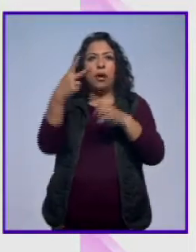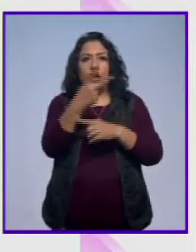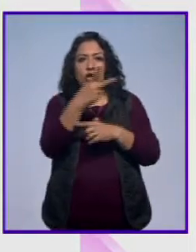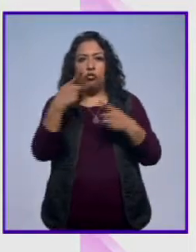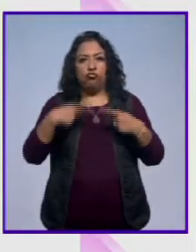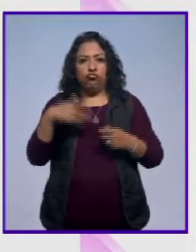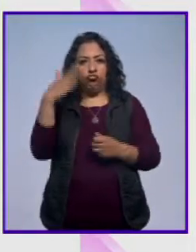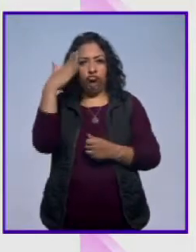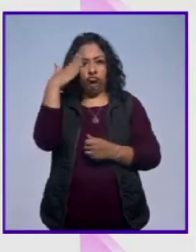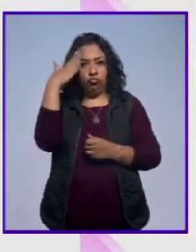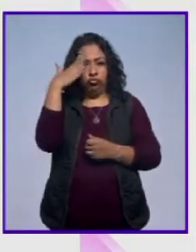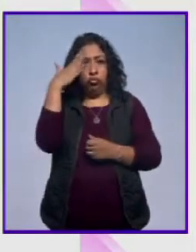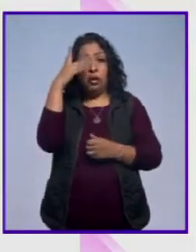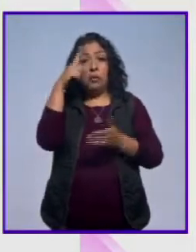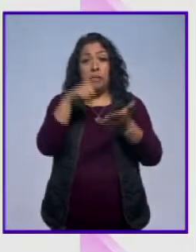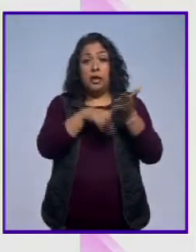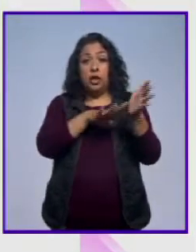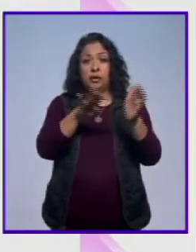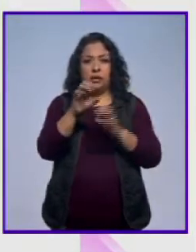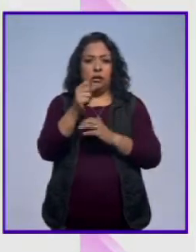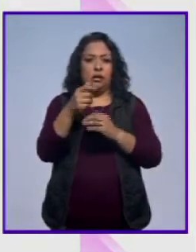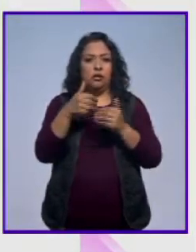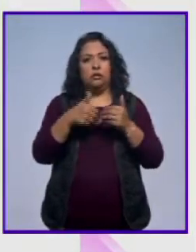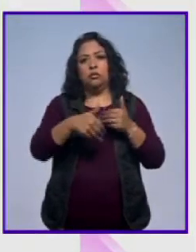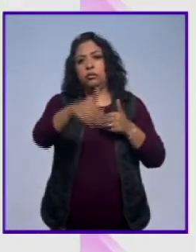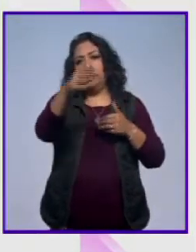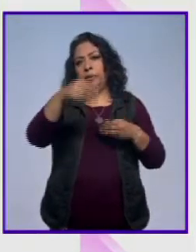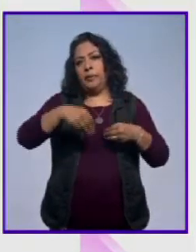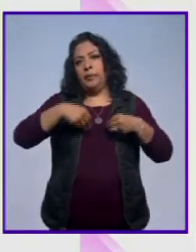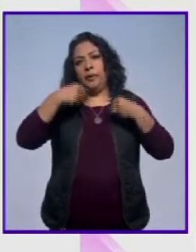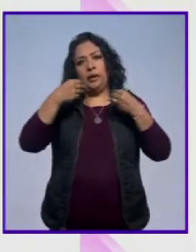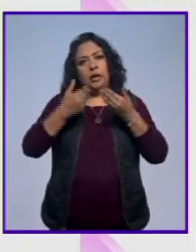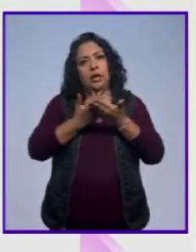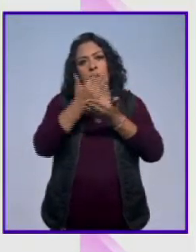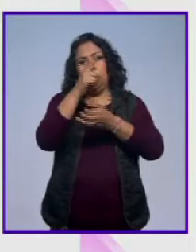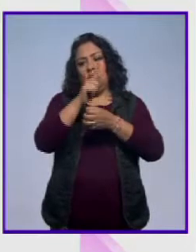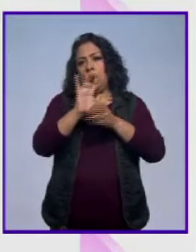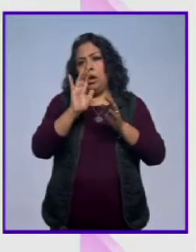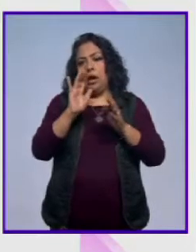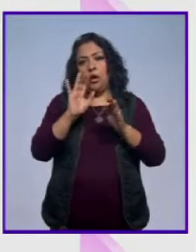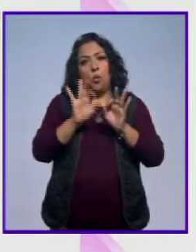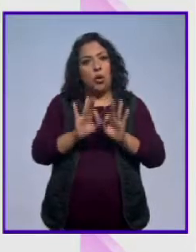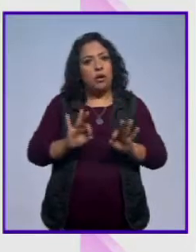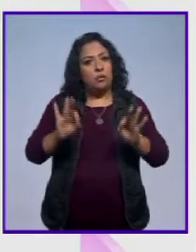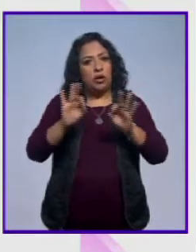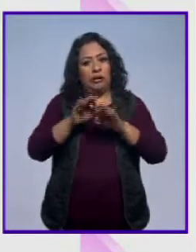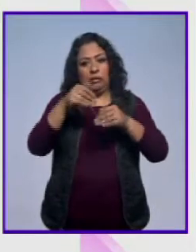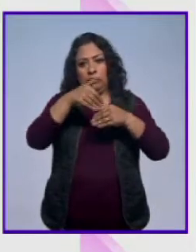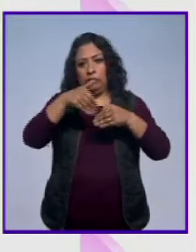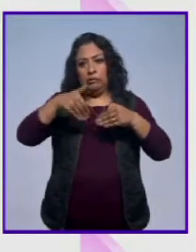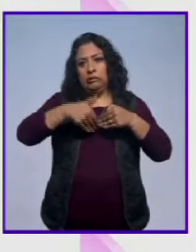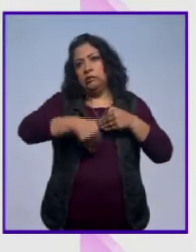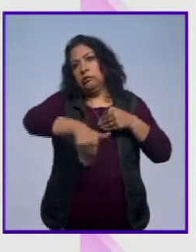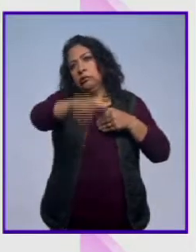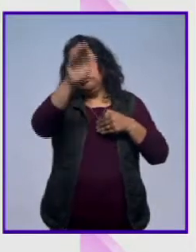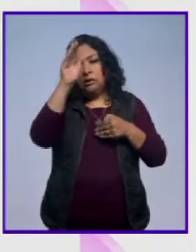protagonistas. El 68 es un parteaguas en la vida nacional. Es, creo,